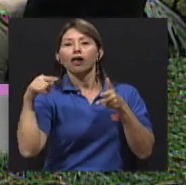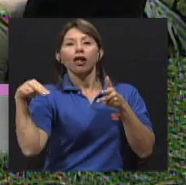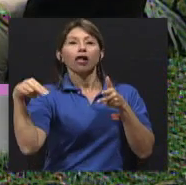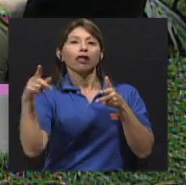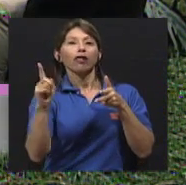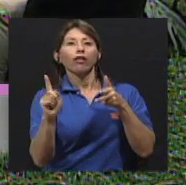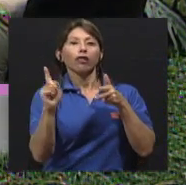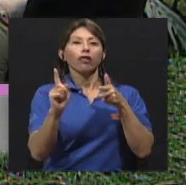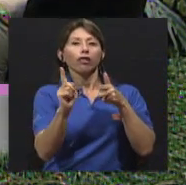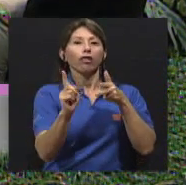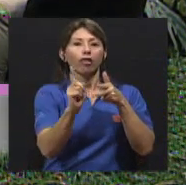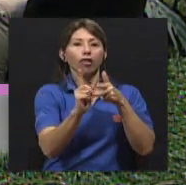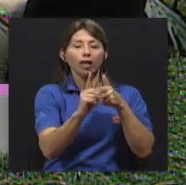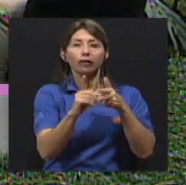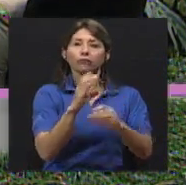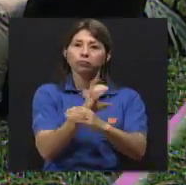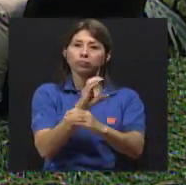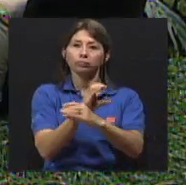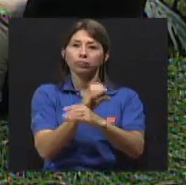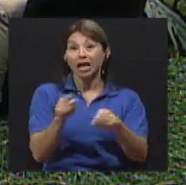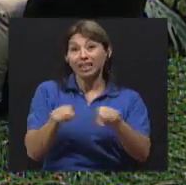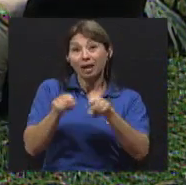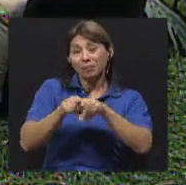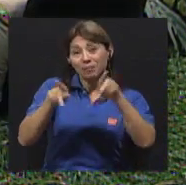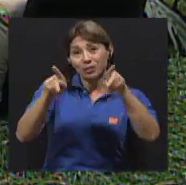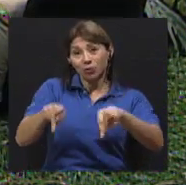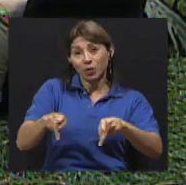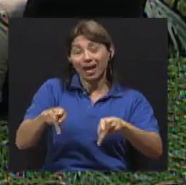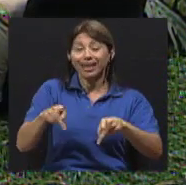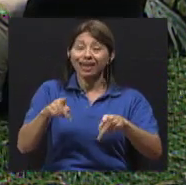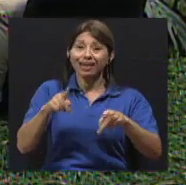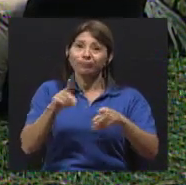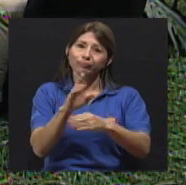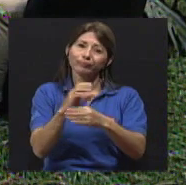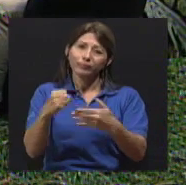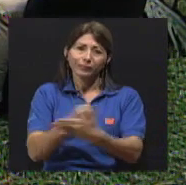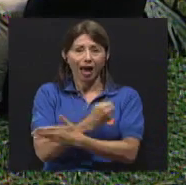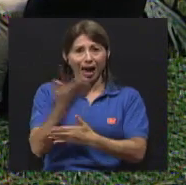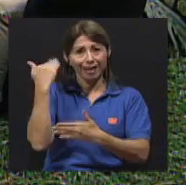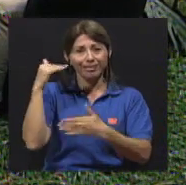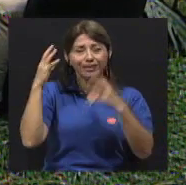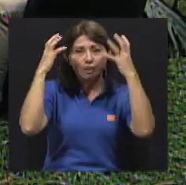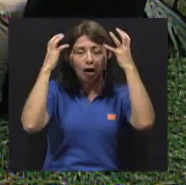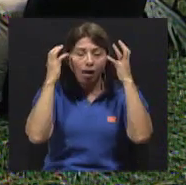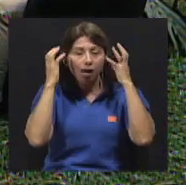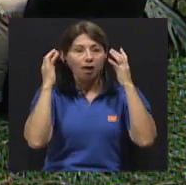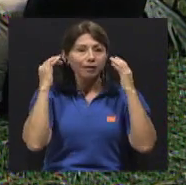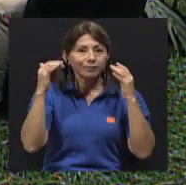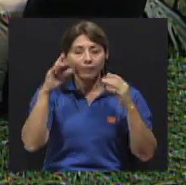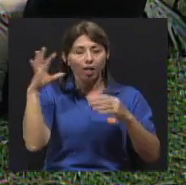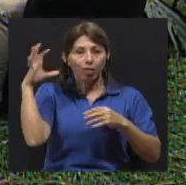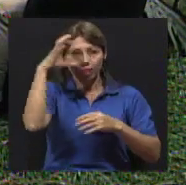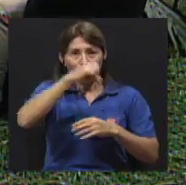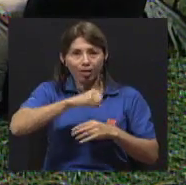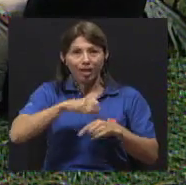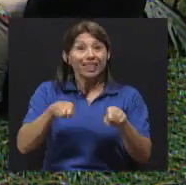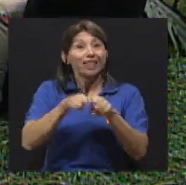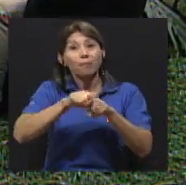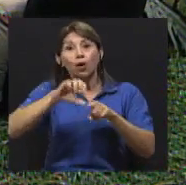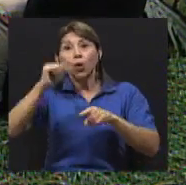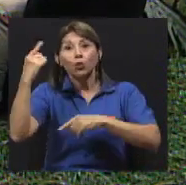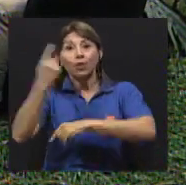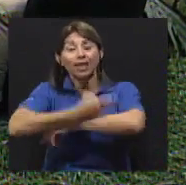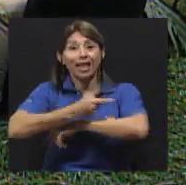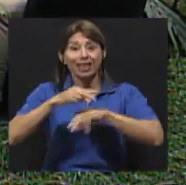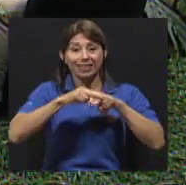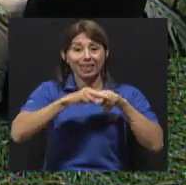distraídos. Lo que hablaba Sofía de los audífonos y la lamentable pérdida de ese muchacho de las piernas. Y al día siguiente otra muchacha en la misma situación que tuvieron que hacer la empujada